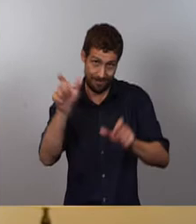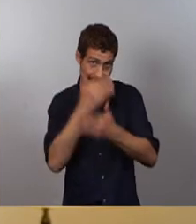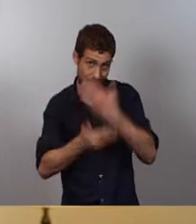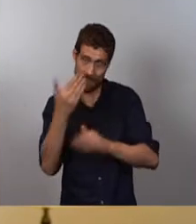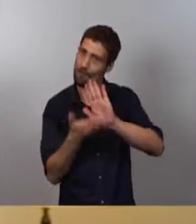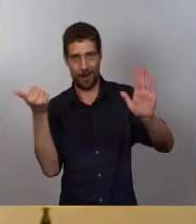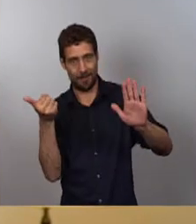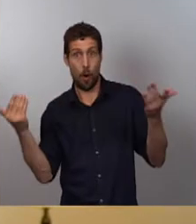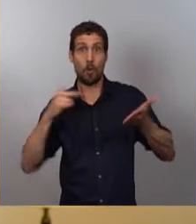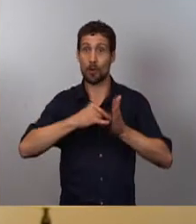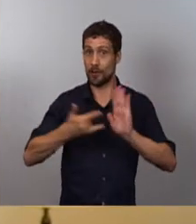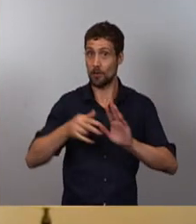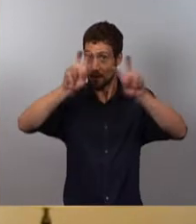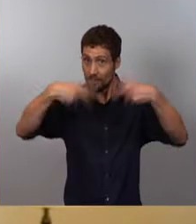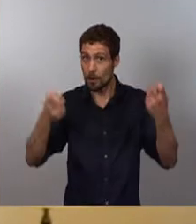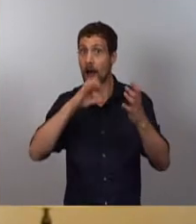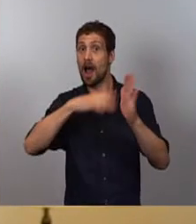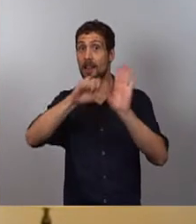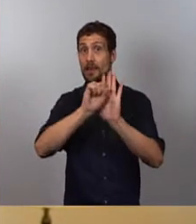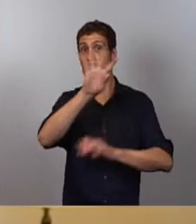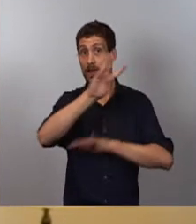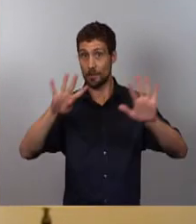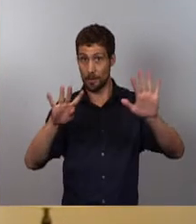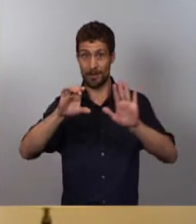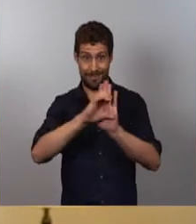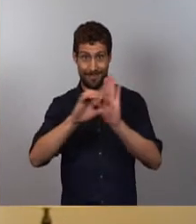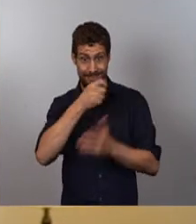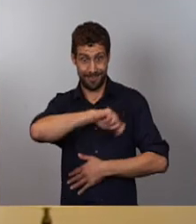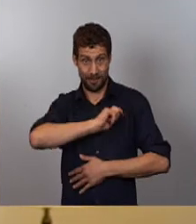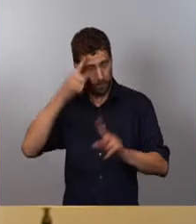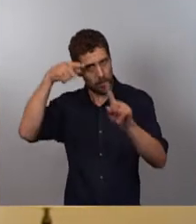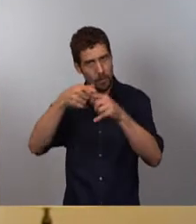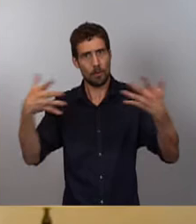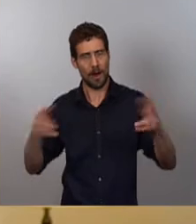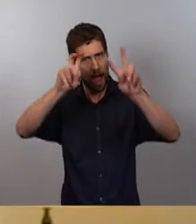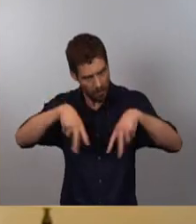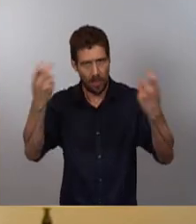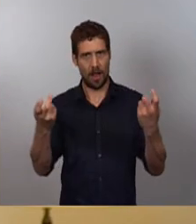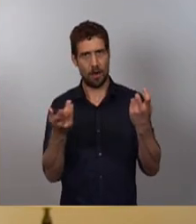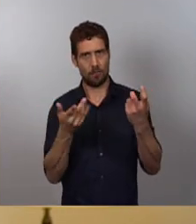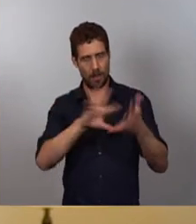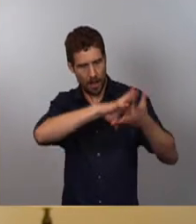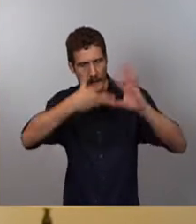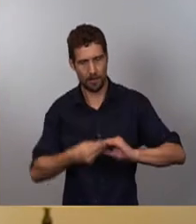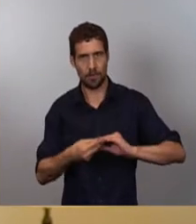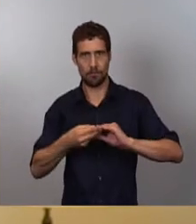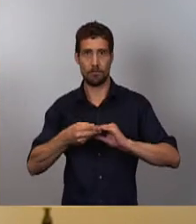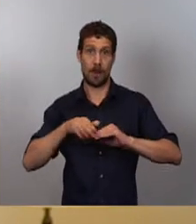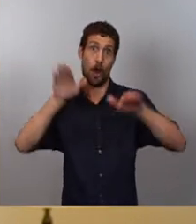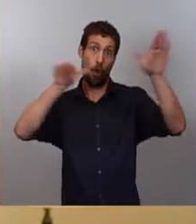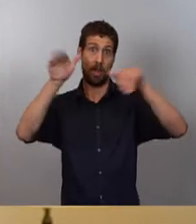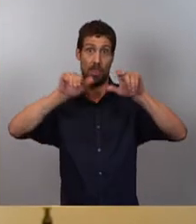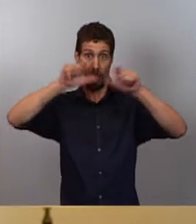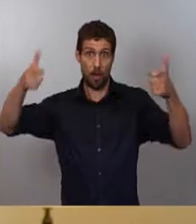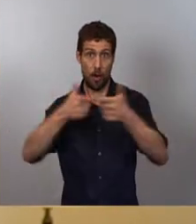proyecto de reforma del artículo 49 de la Constitución Española con el fin de actualizarlo y adaptarlo a la Convención de 2006